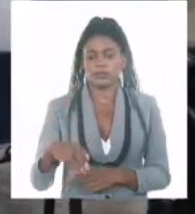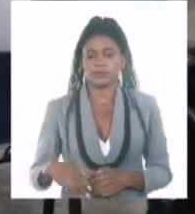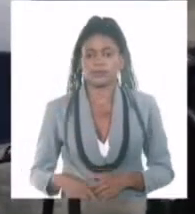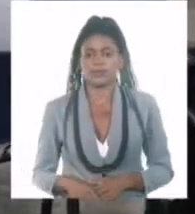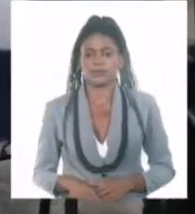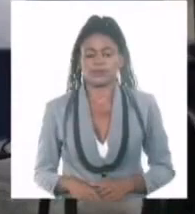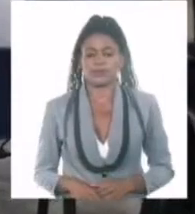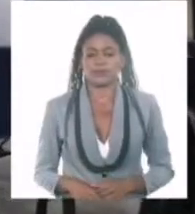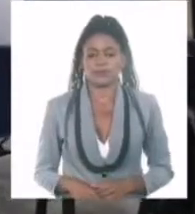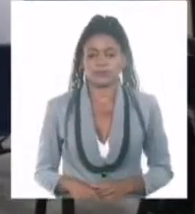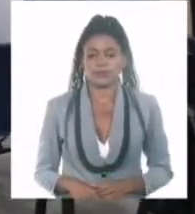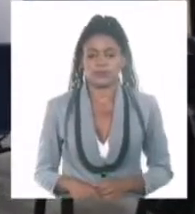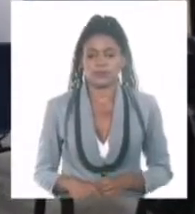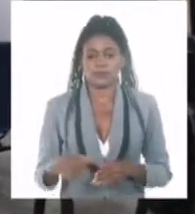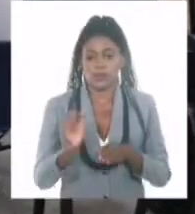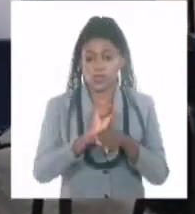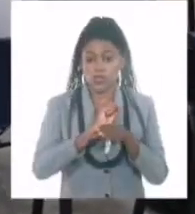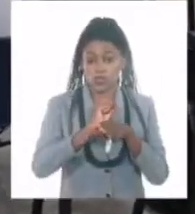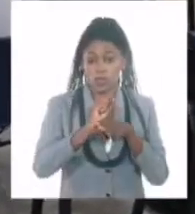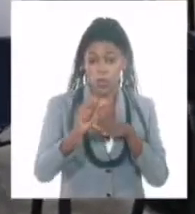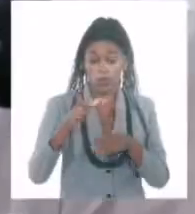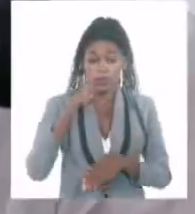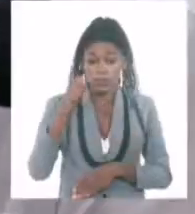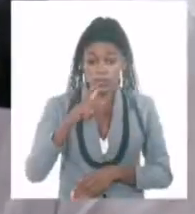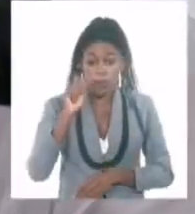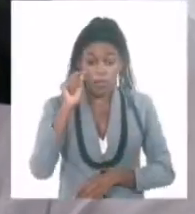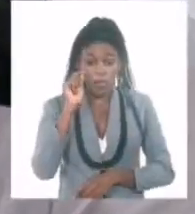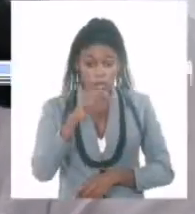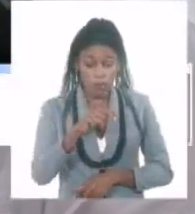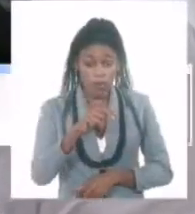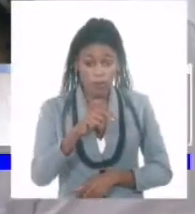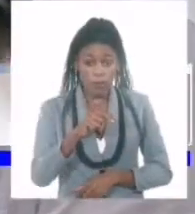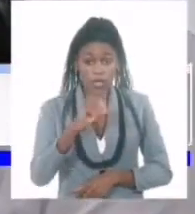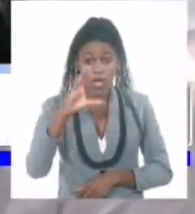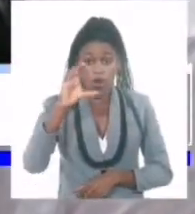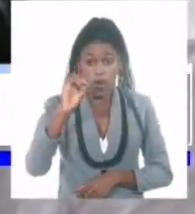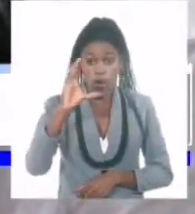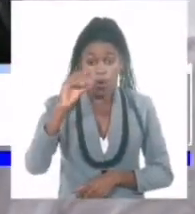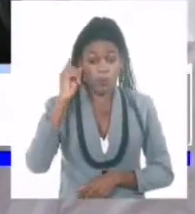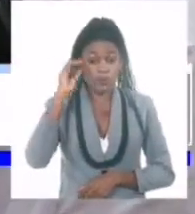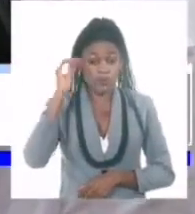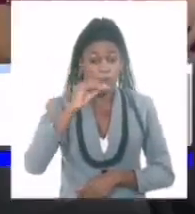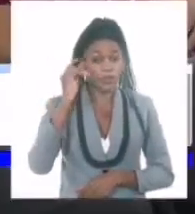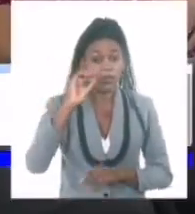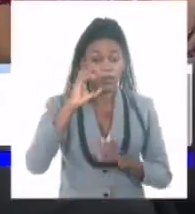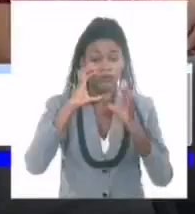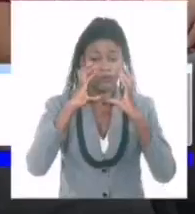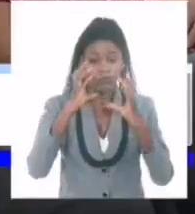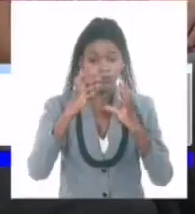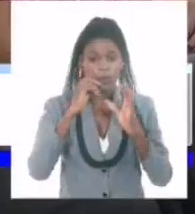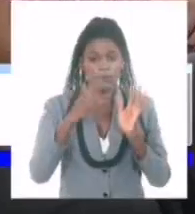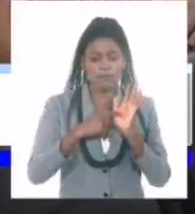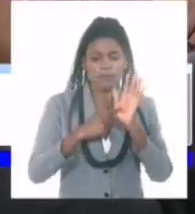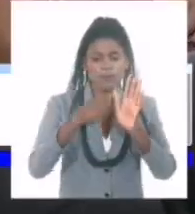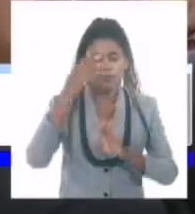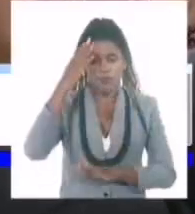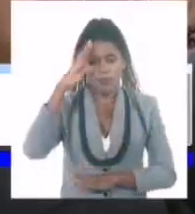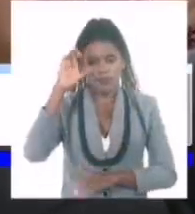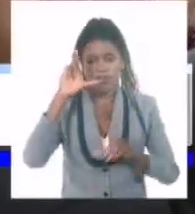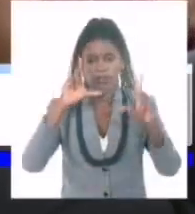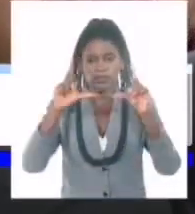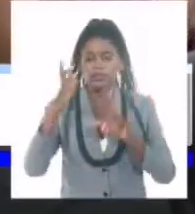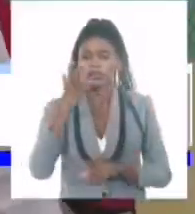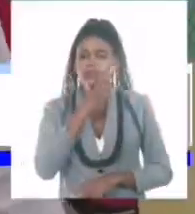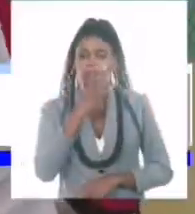La obra literaria de Rigoberto Rodríguez Entensa, Coco, ha dado a la poesía cubana imágenes que se parecen a la vida.